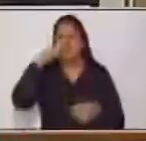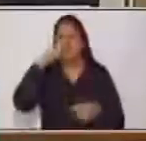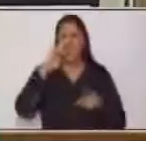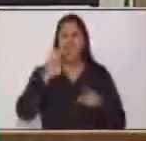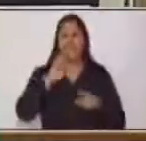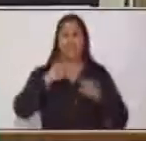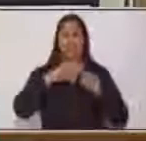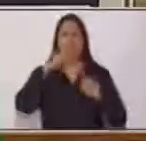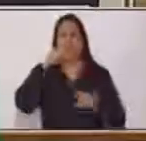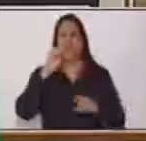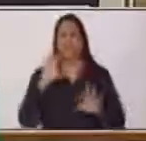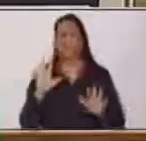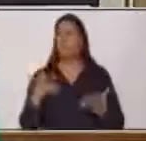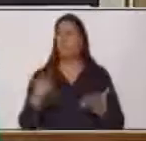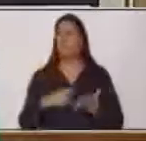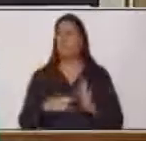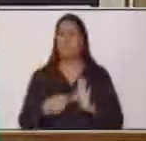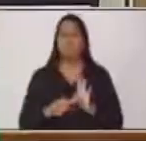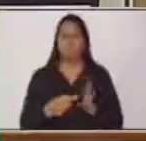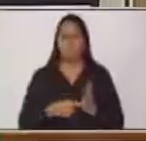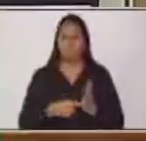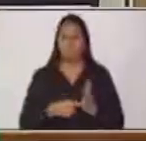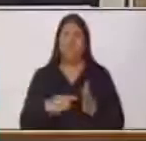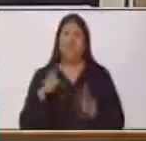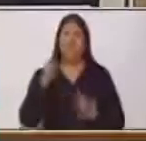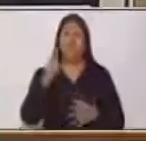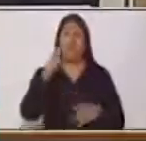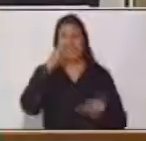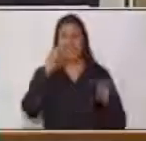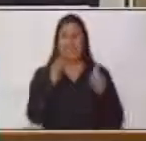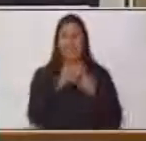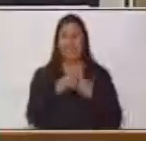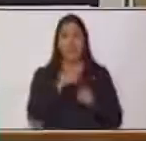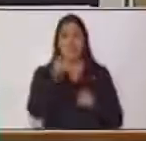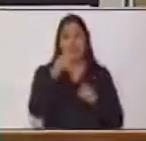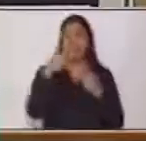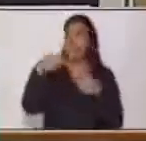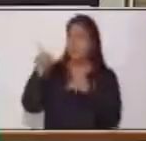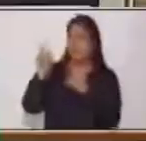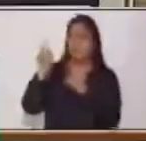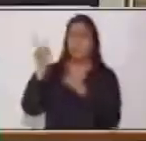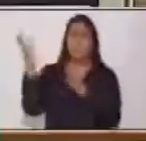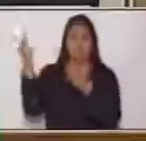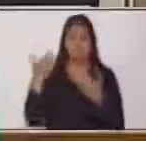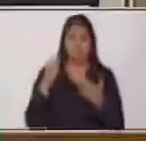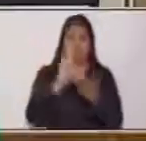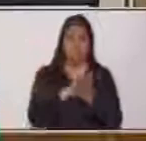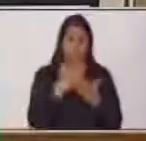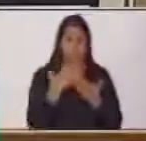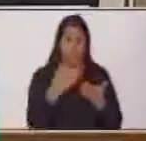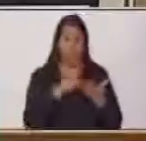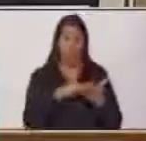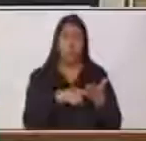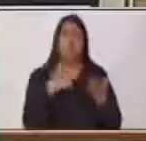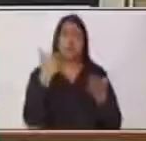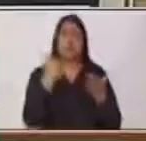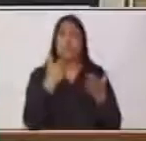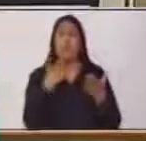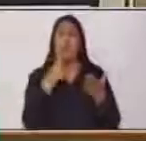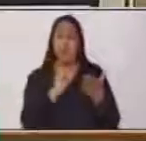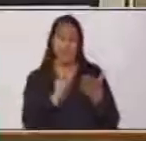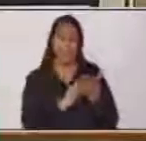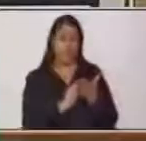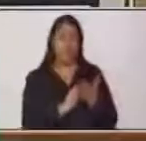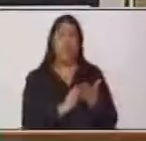lo que significa un texto. También le invito a que pueda sacar su cuadernito, sus lapiceros, sus lápices, para que pueda